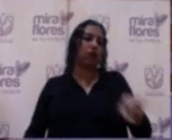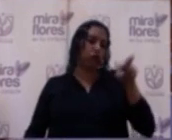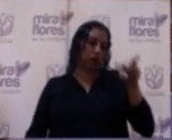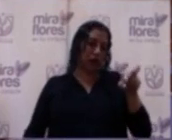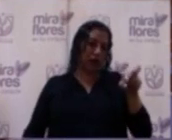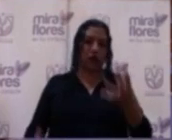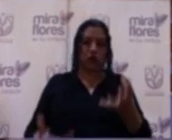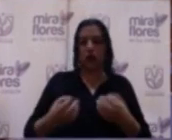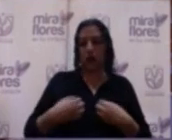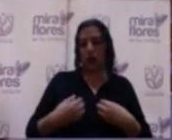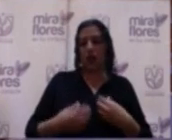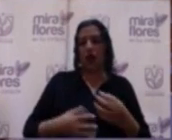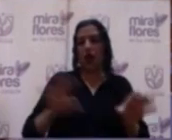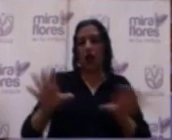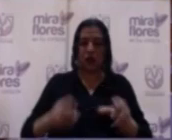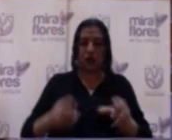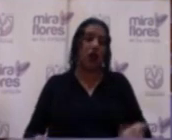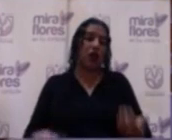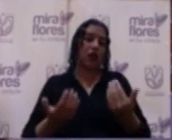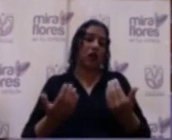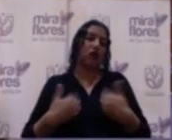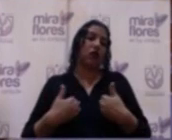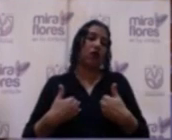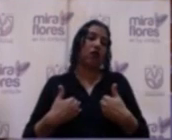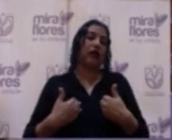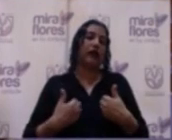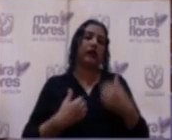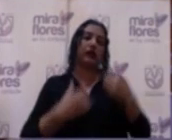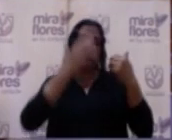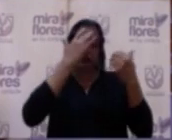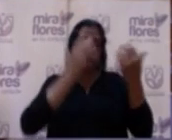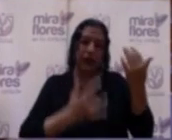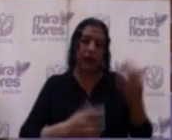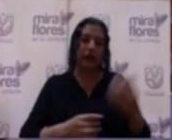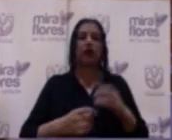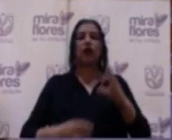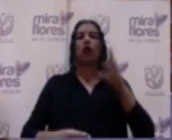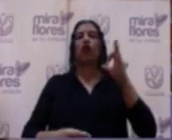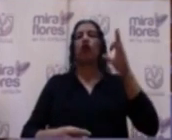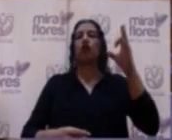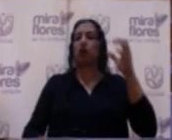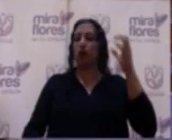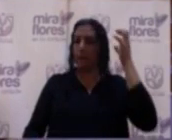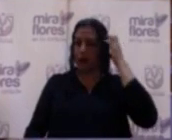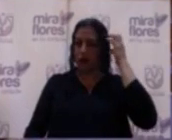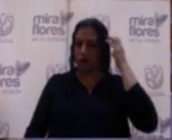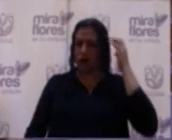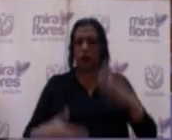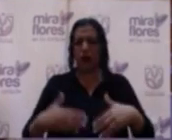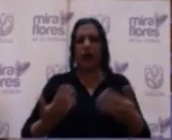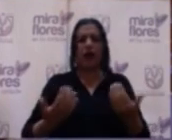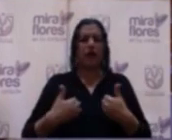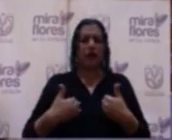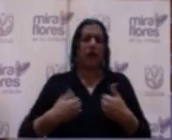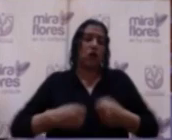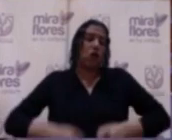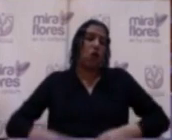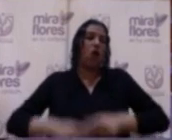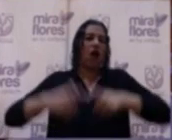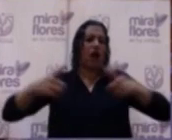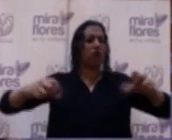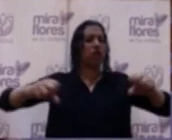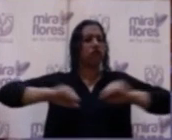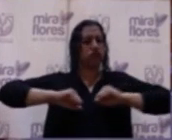hacer. Y tengo la esperanza que en un futuro Miraflores pueda llegar a contar con un gran gimnasio